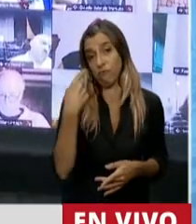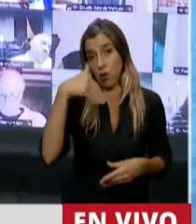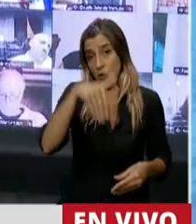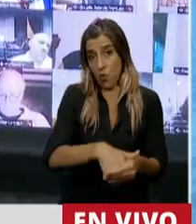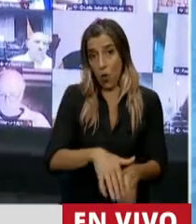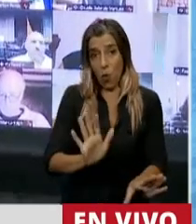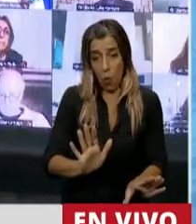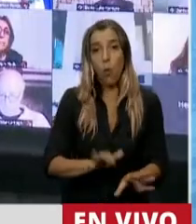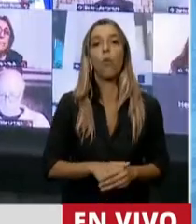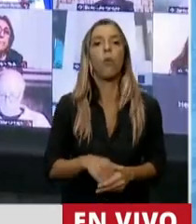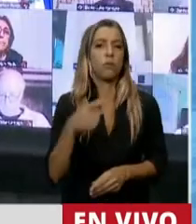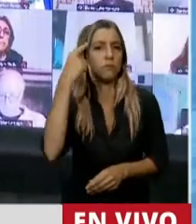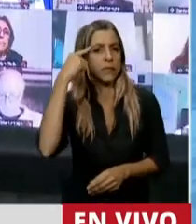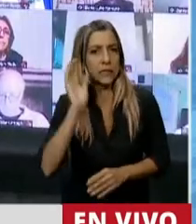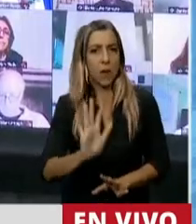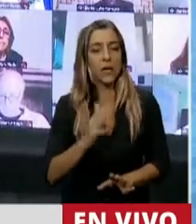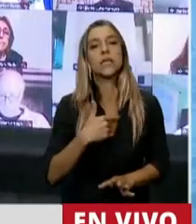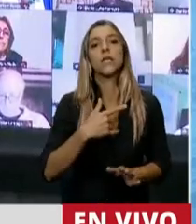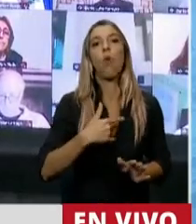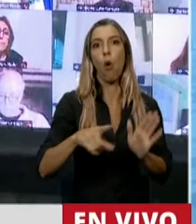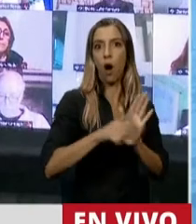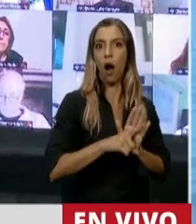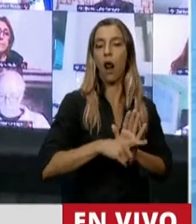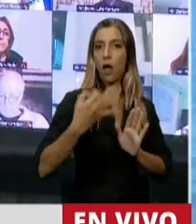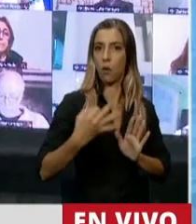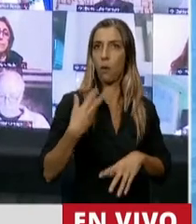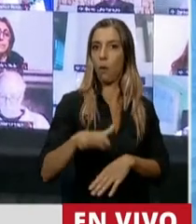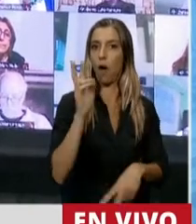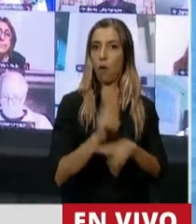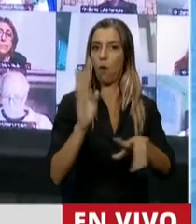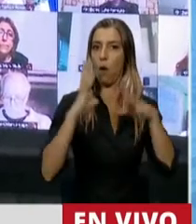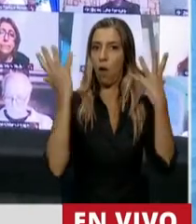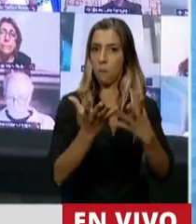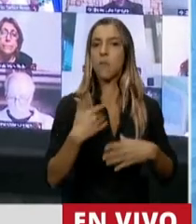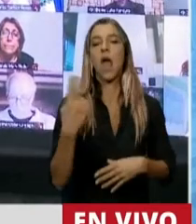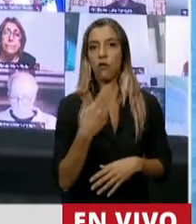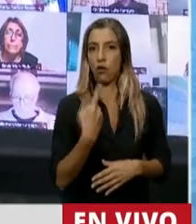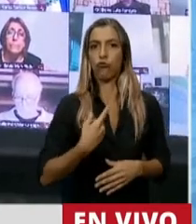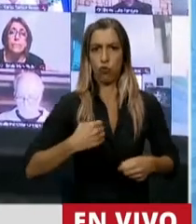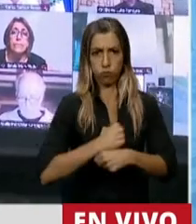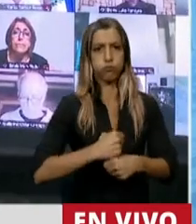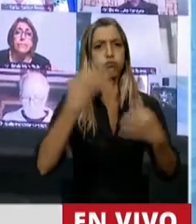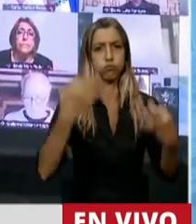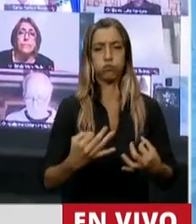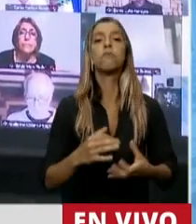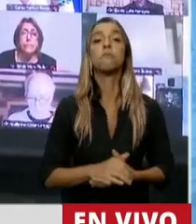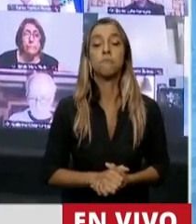con un criterio de que efectivamente cuidemos el medio ambiente y estemos a la altura de